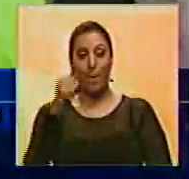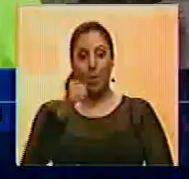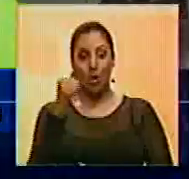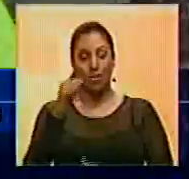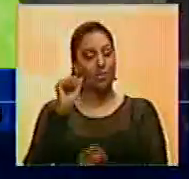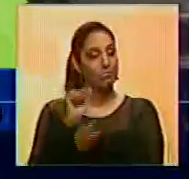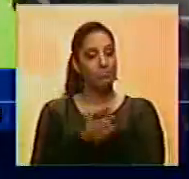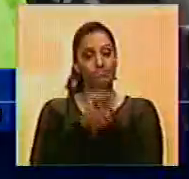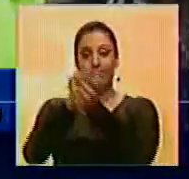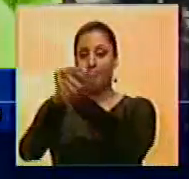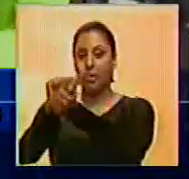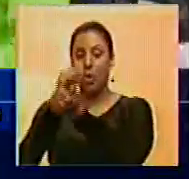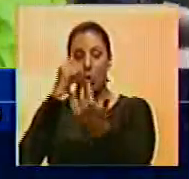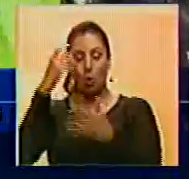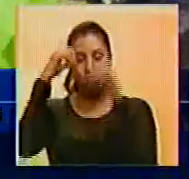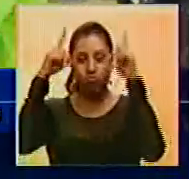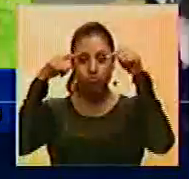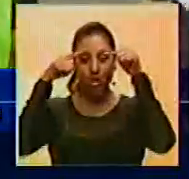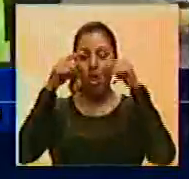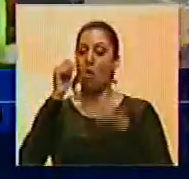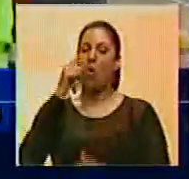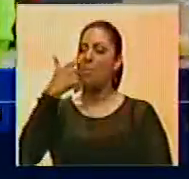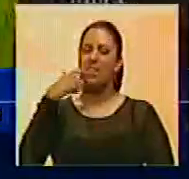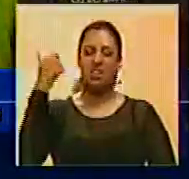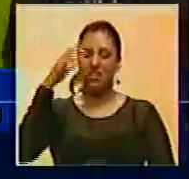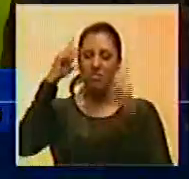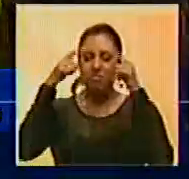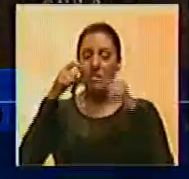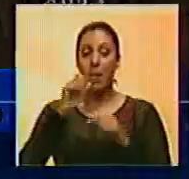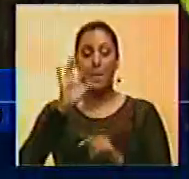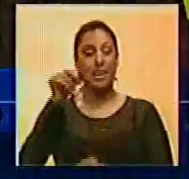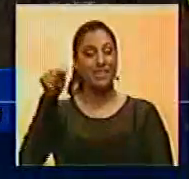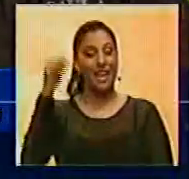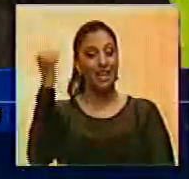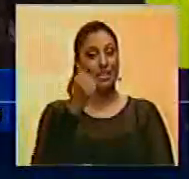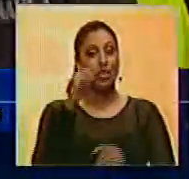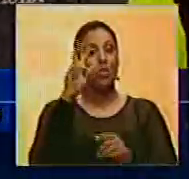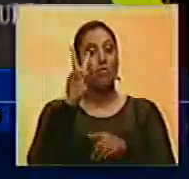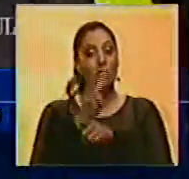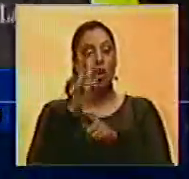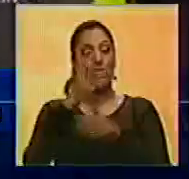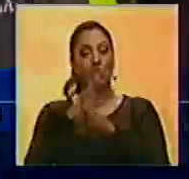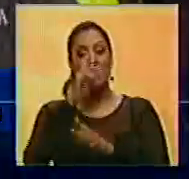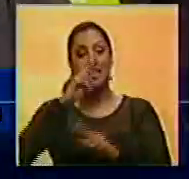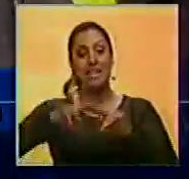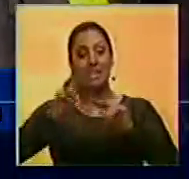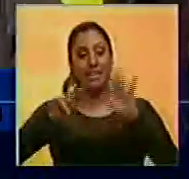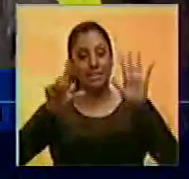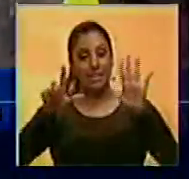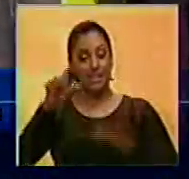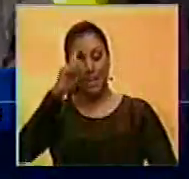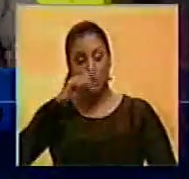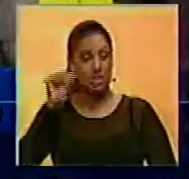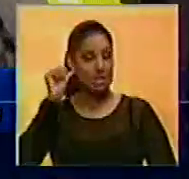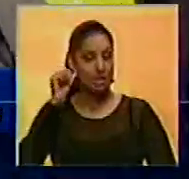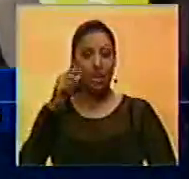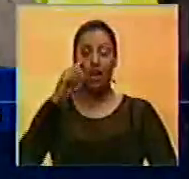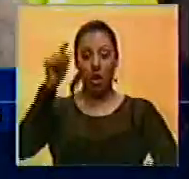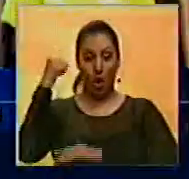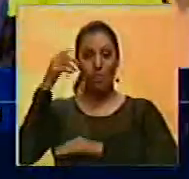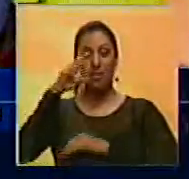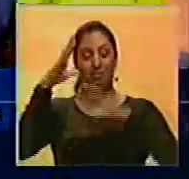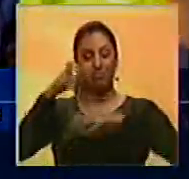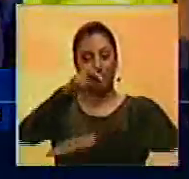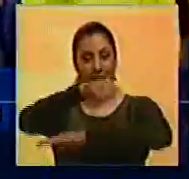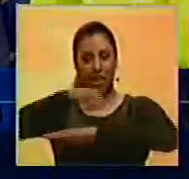trasladó a la cárcel La Picota, en Bogotá, a Rafael Uribe Noguera, presunto asesino de una niña de 7 años. Aunque el arquitecto de 38